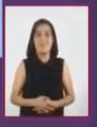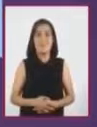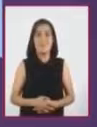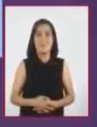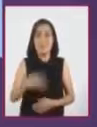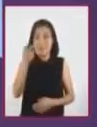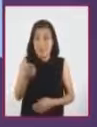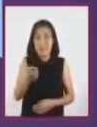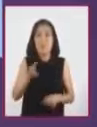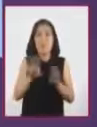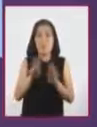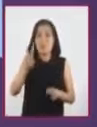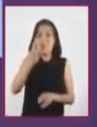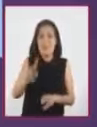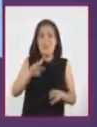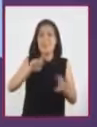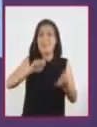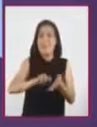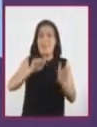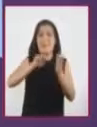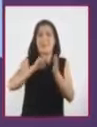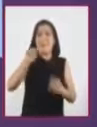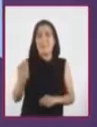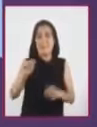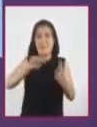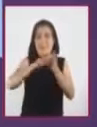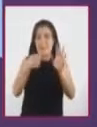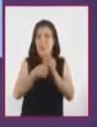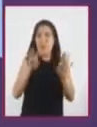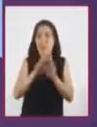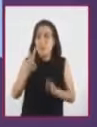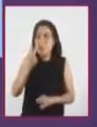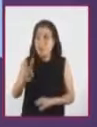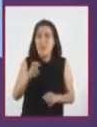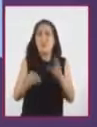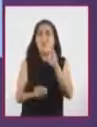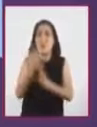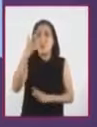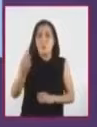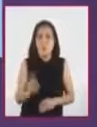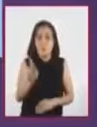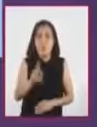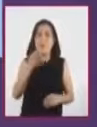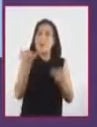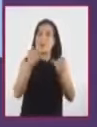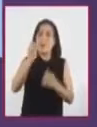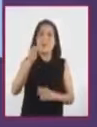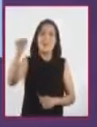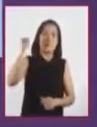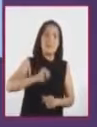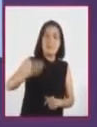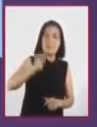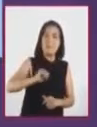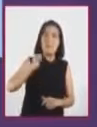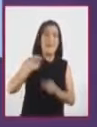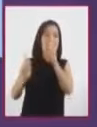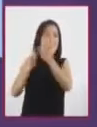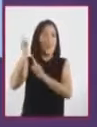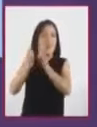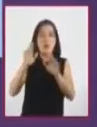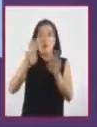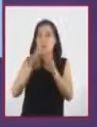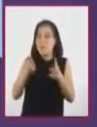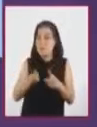Dicho desarrollo tecnológico favoreció el dominio de otros pueblos, para lo cual en la edad antigua se consolidan las grandes